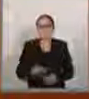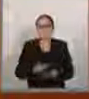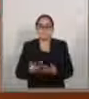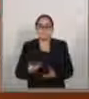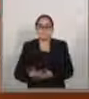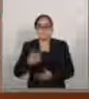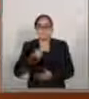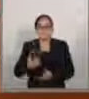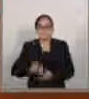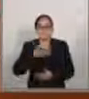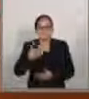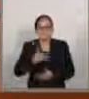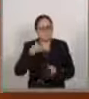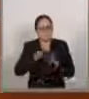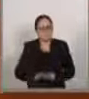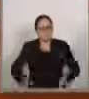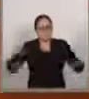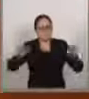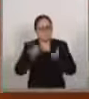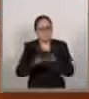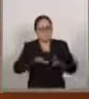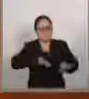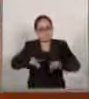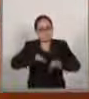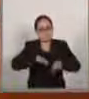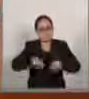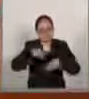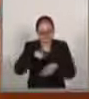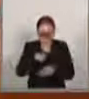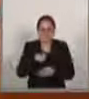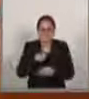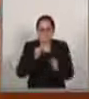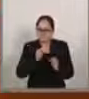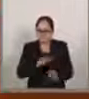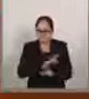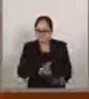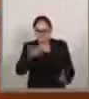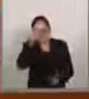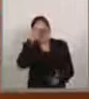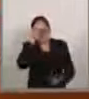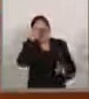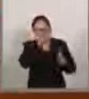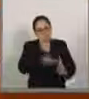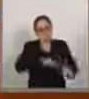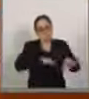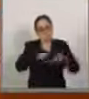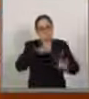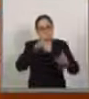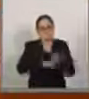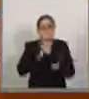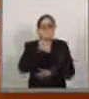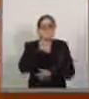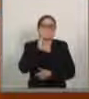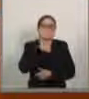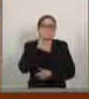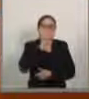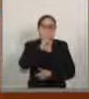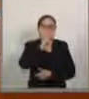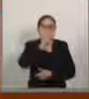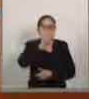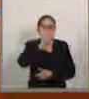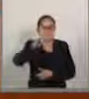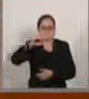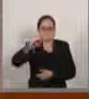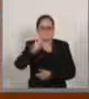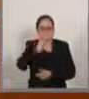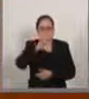relevante el trabajo que yo tengo que reconocer de parte de la senadora Silvia Garza, que me antecedió